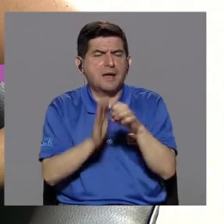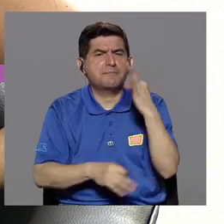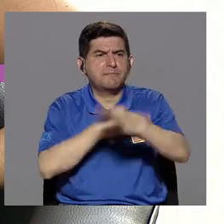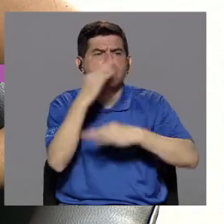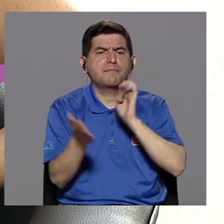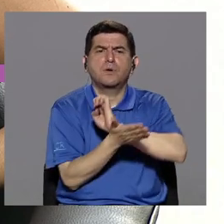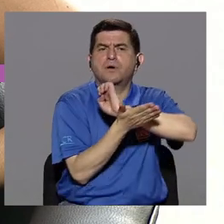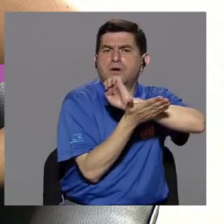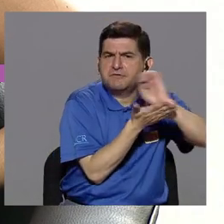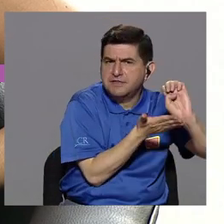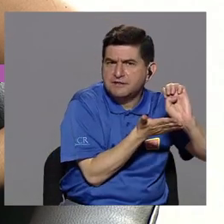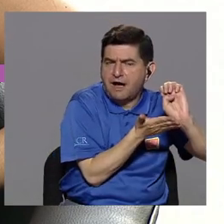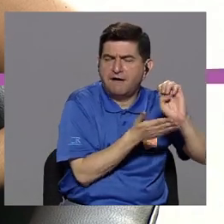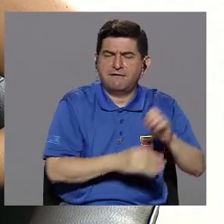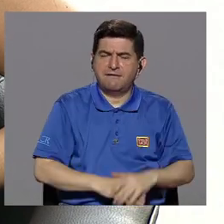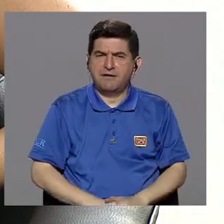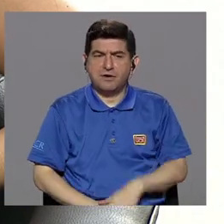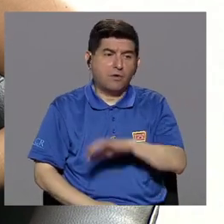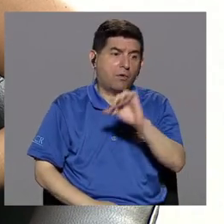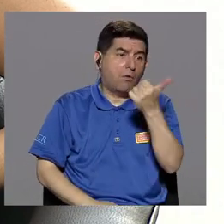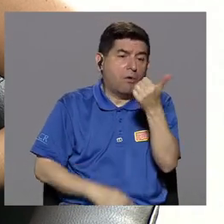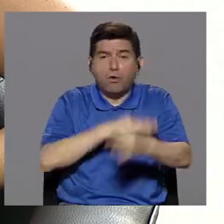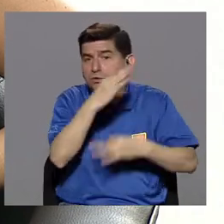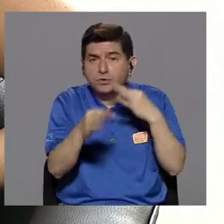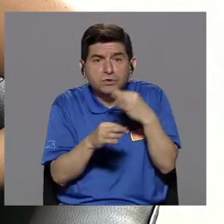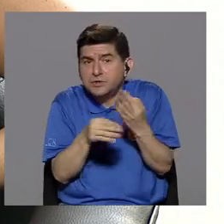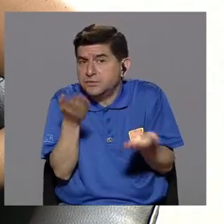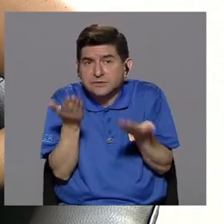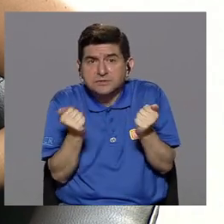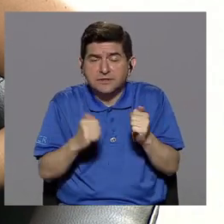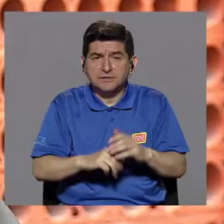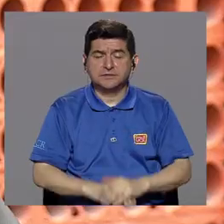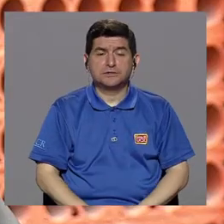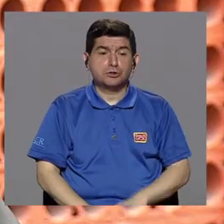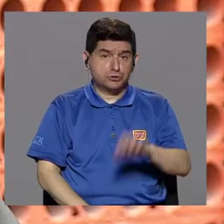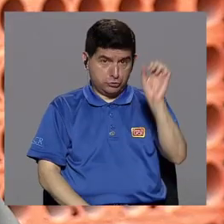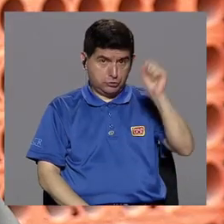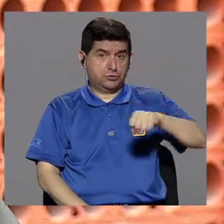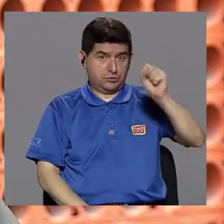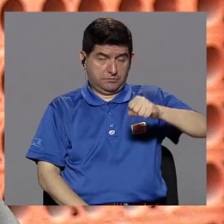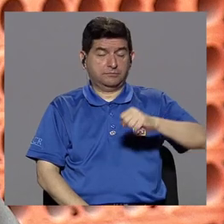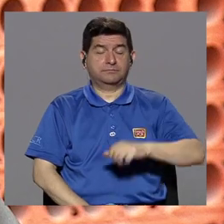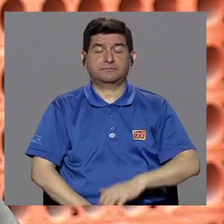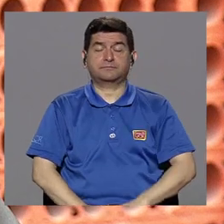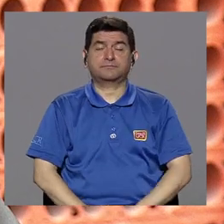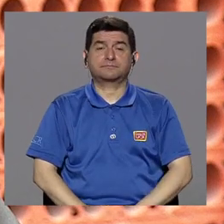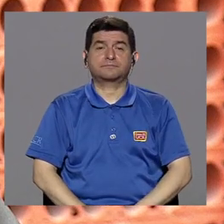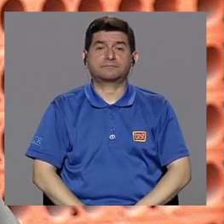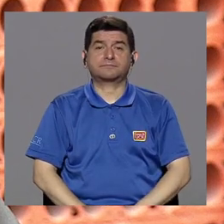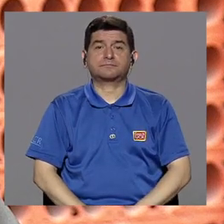de carácter preventivo u otro. Pues sí, definitivamente.